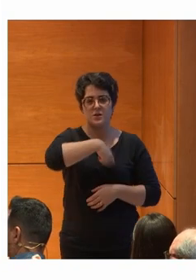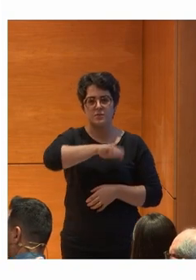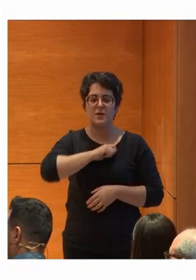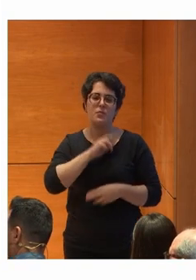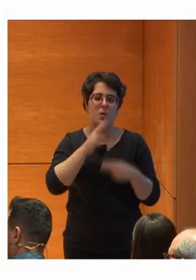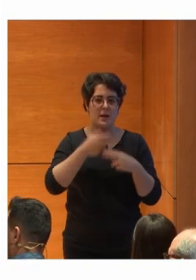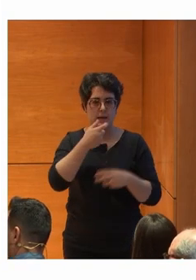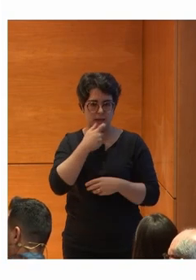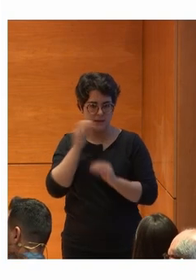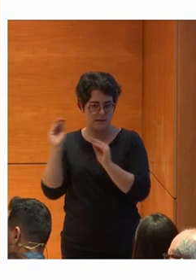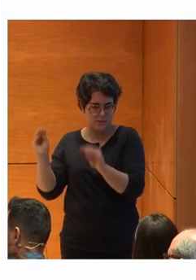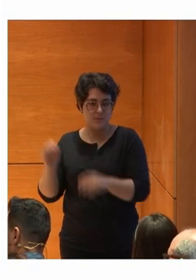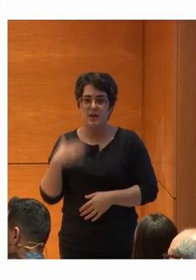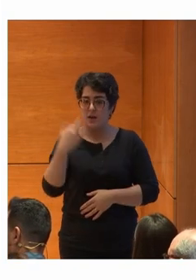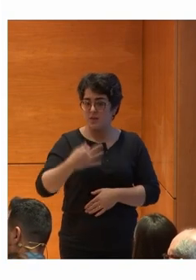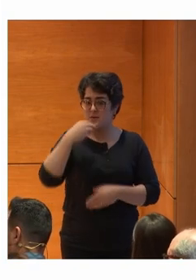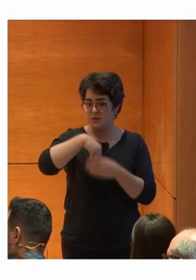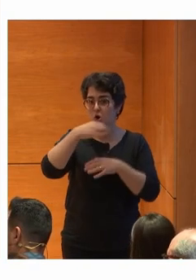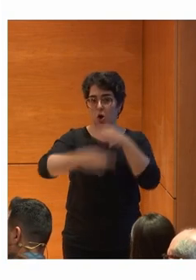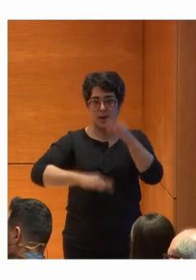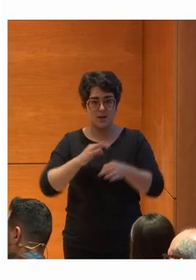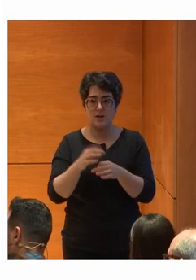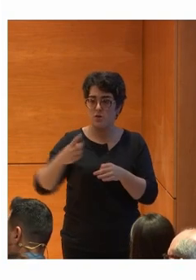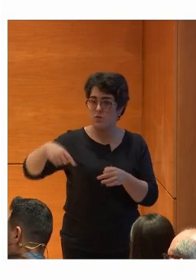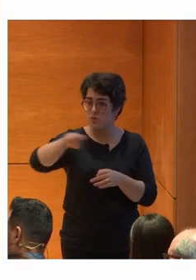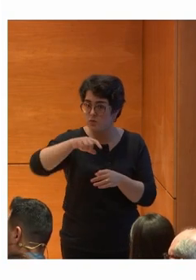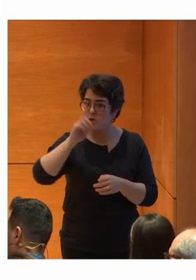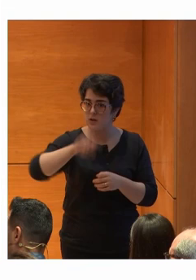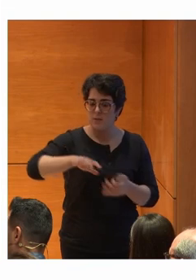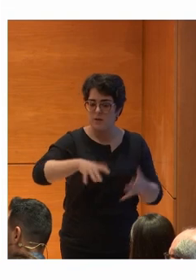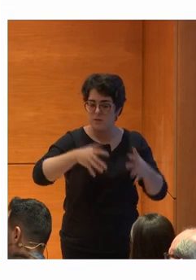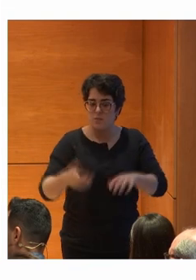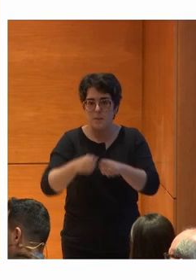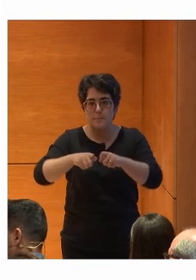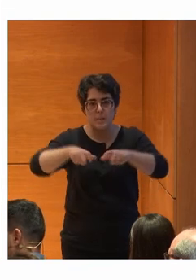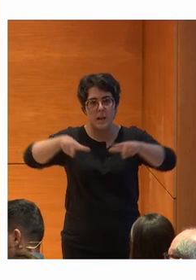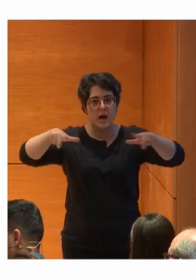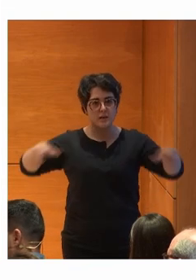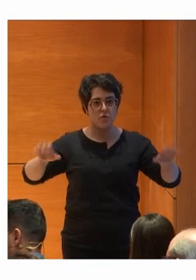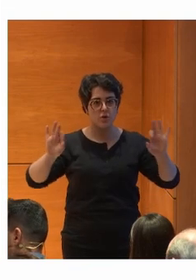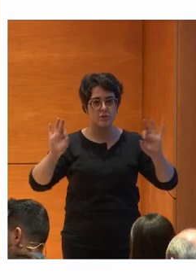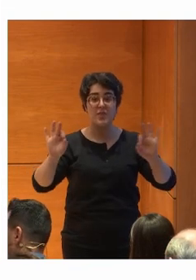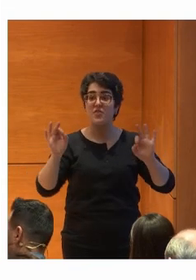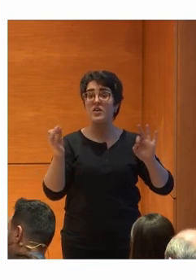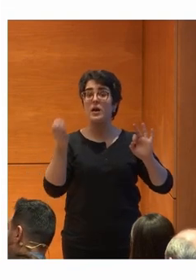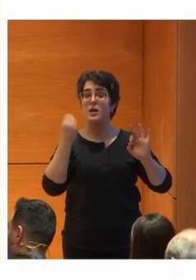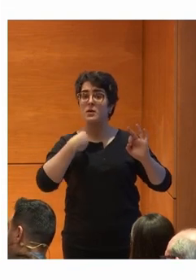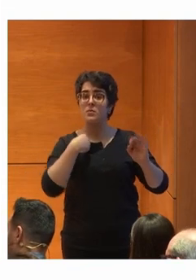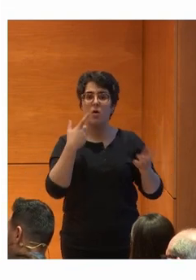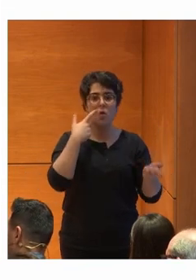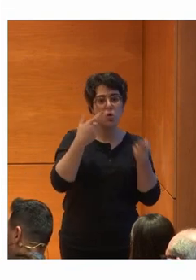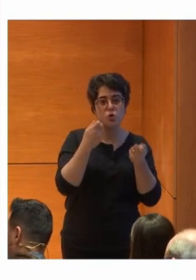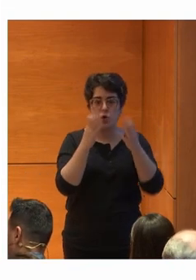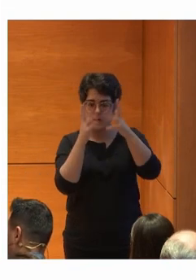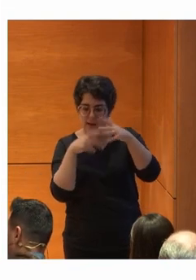Smart Properties Y desde esa Vuestras organizaciones Podría también Establecer Plataformas Donde administrar Y